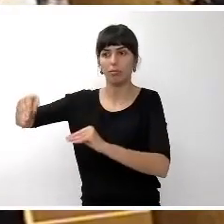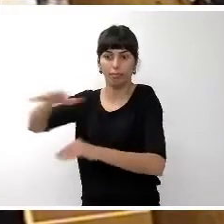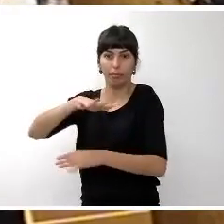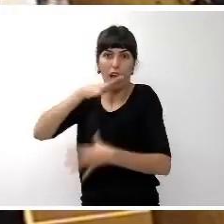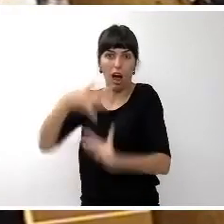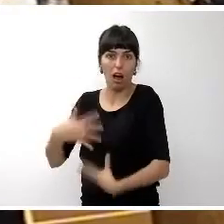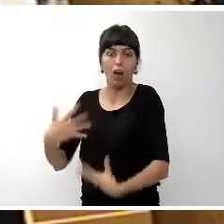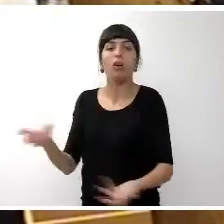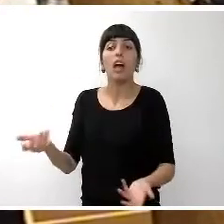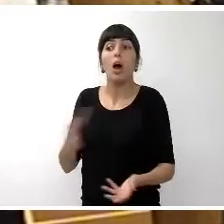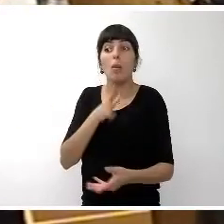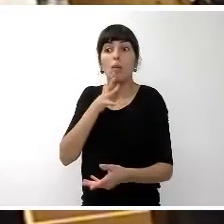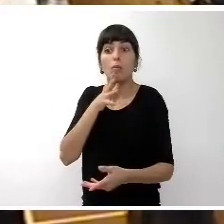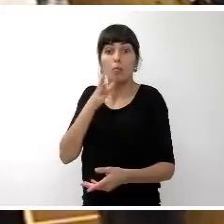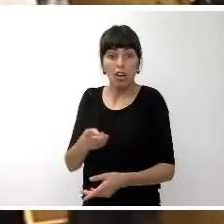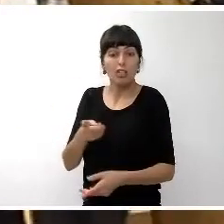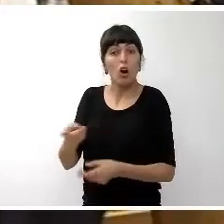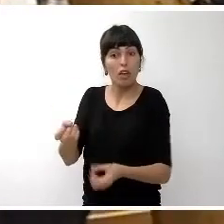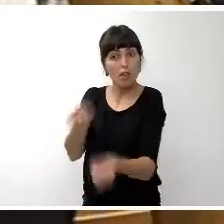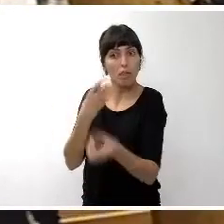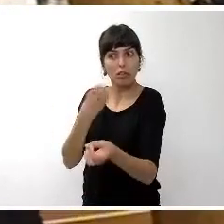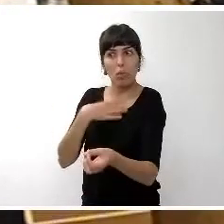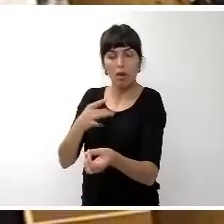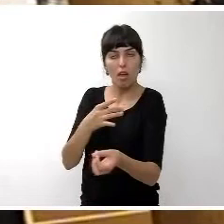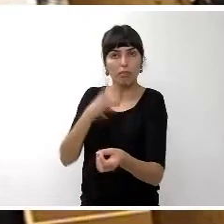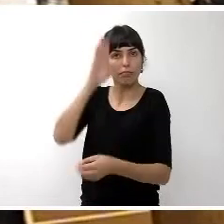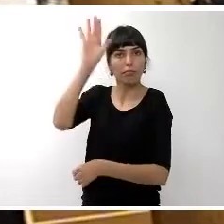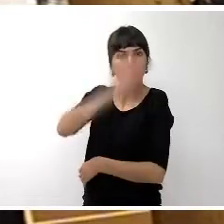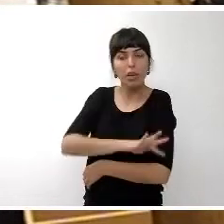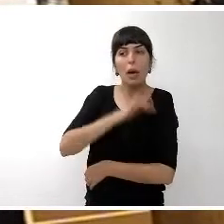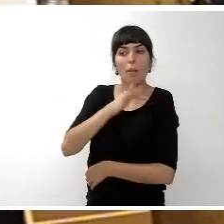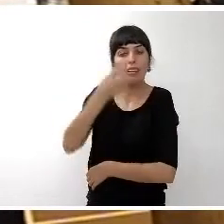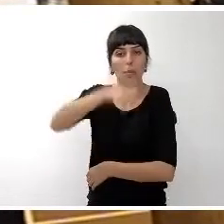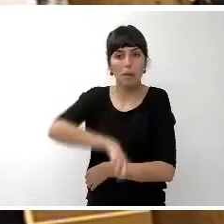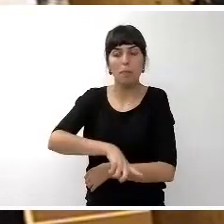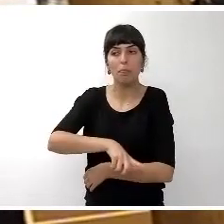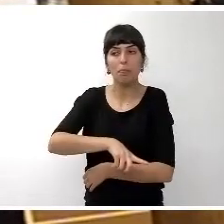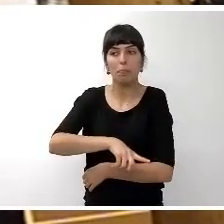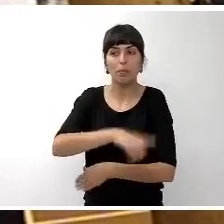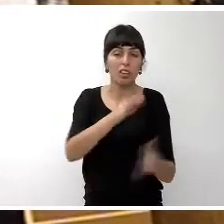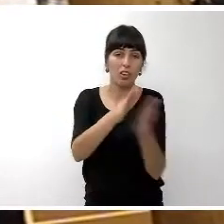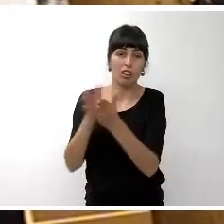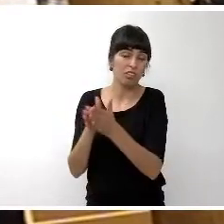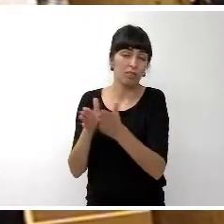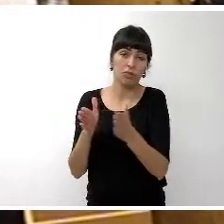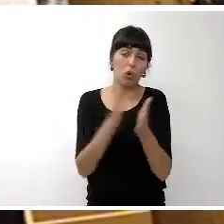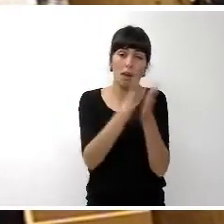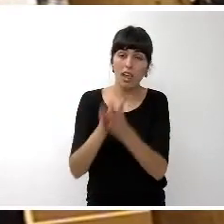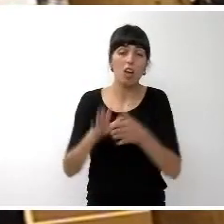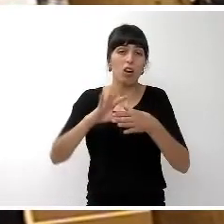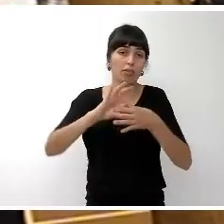conseguido que no solo llegue la información a nosotros, la que tenemos la suerte de vivir aquí, si a todos aquellos compañeros, amigos y familiares que están